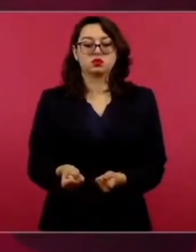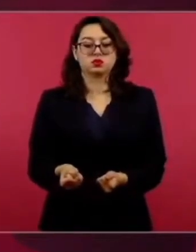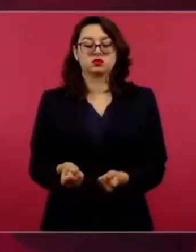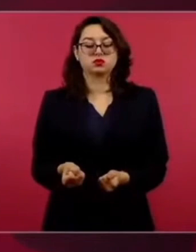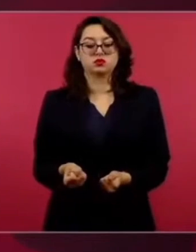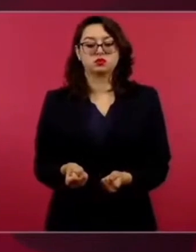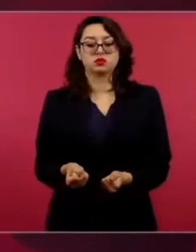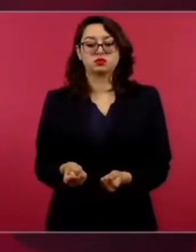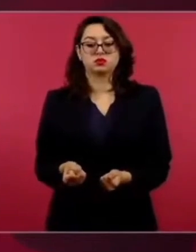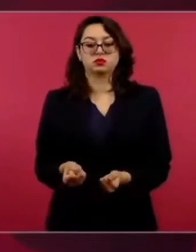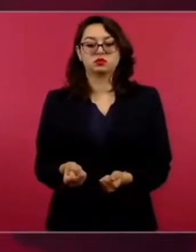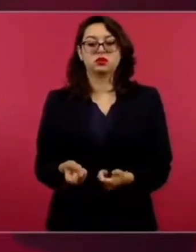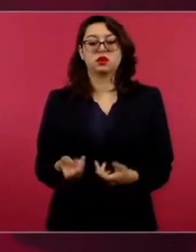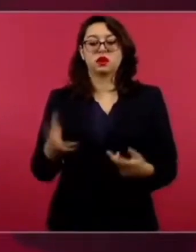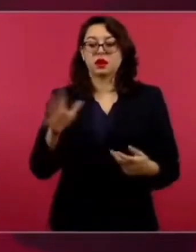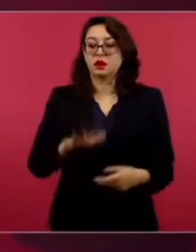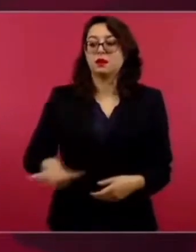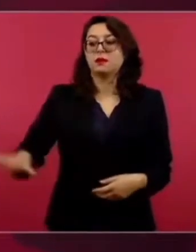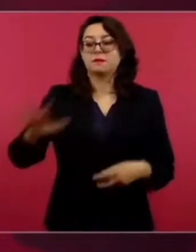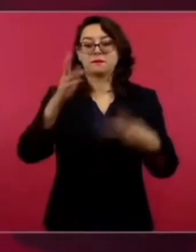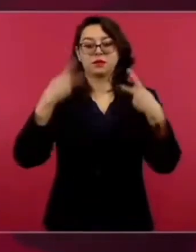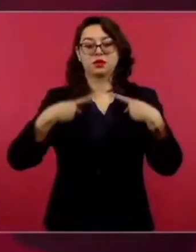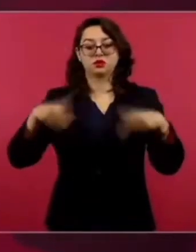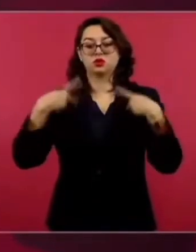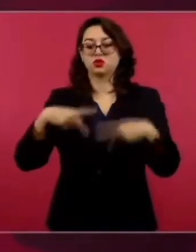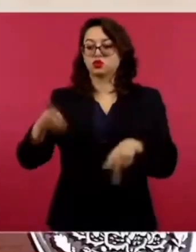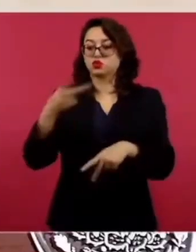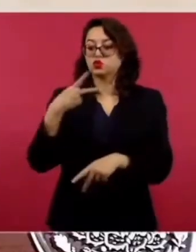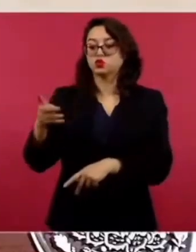derecho del pueblo a la salud.